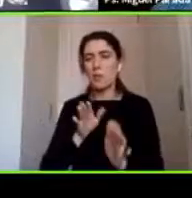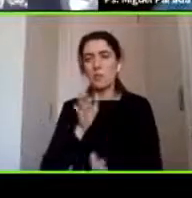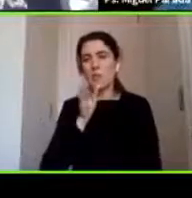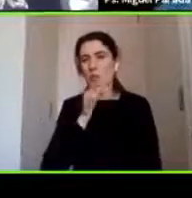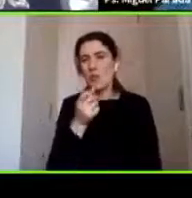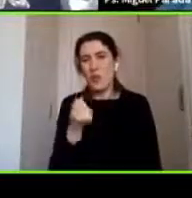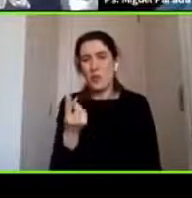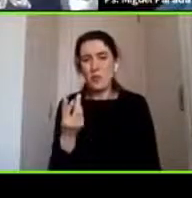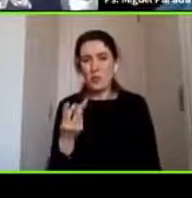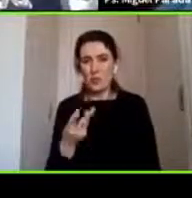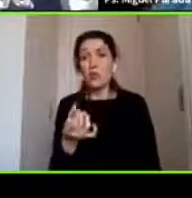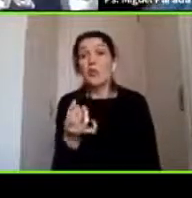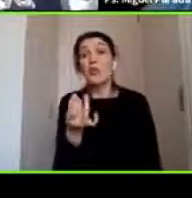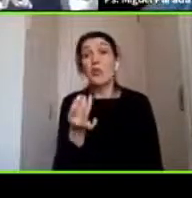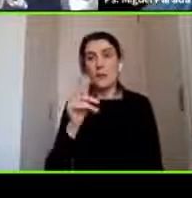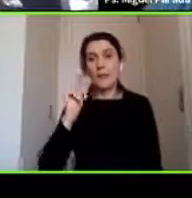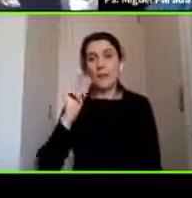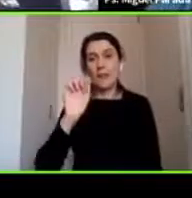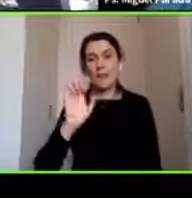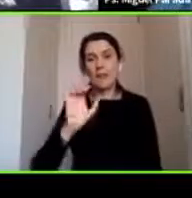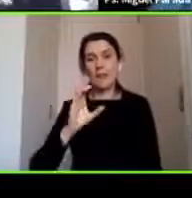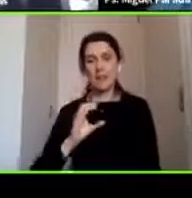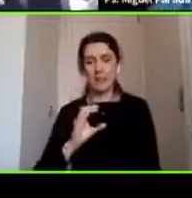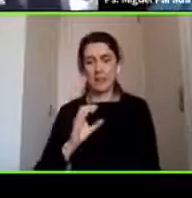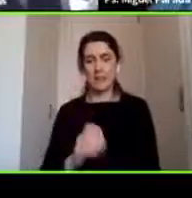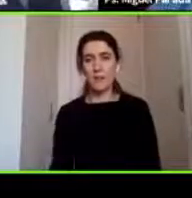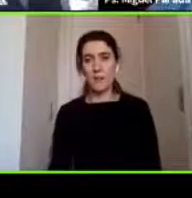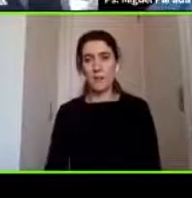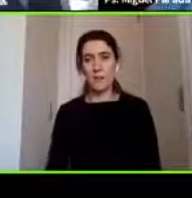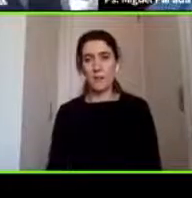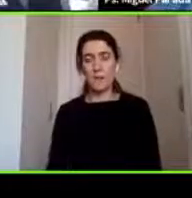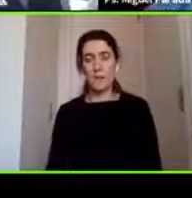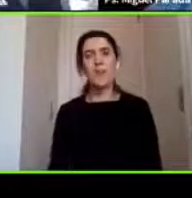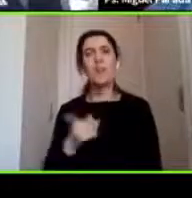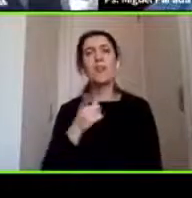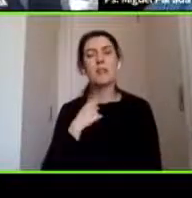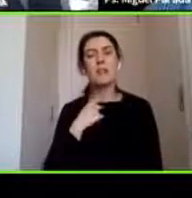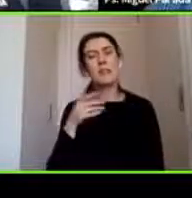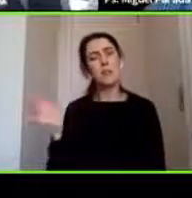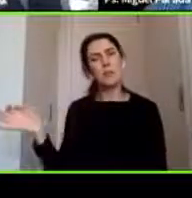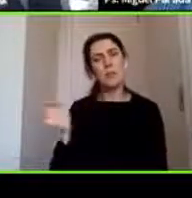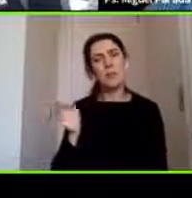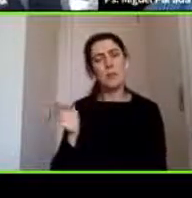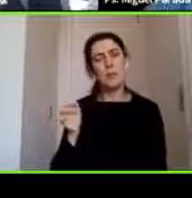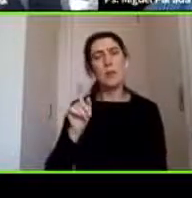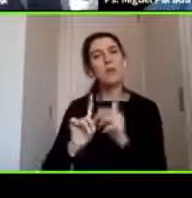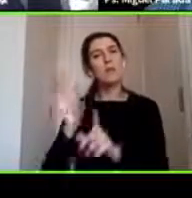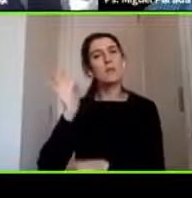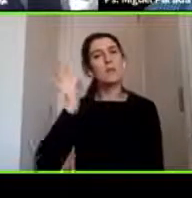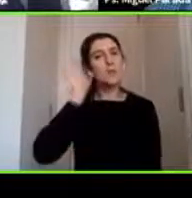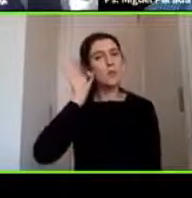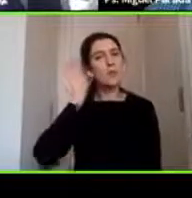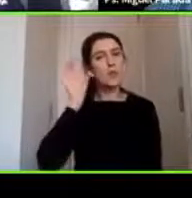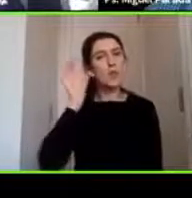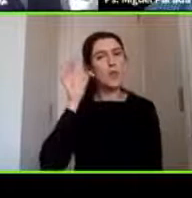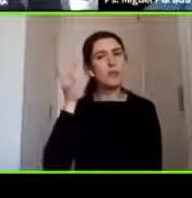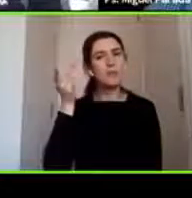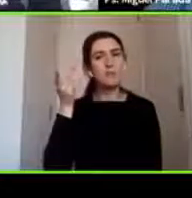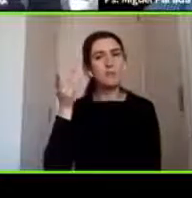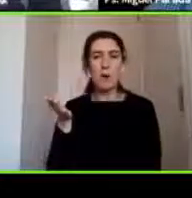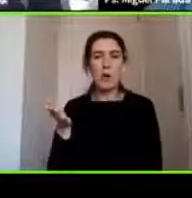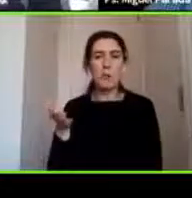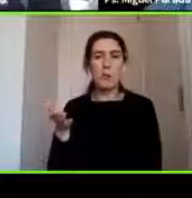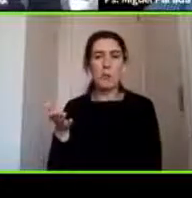TEC perfecto interesante igual lo que dices Ingrid porque por ejemplo uno escucha como en términos coloquiales